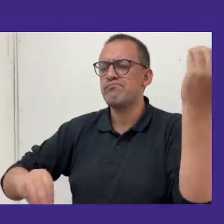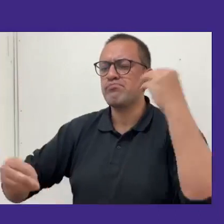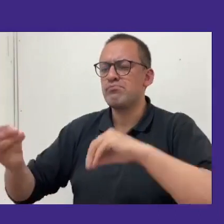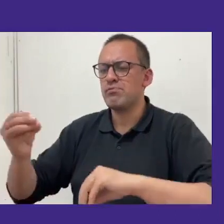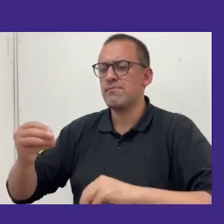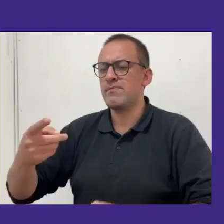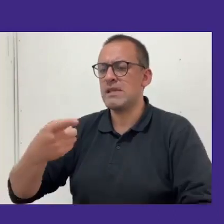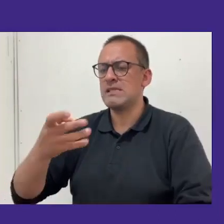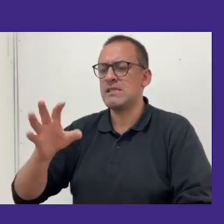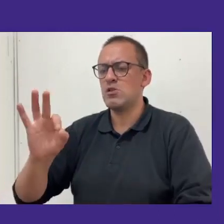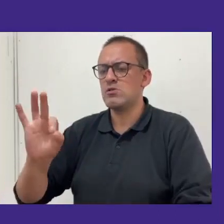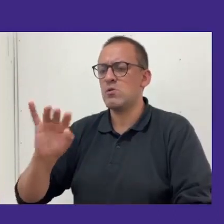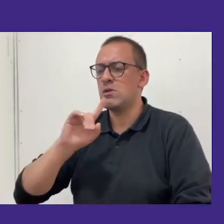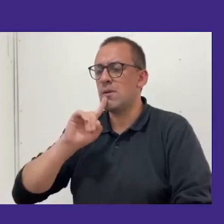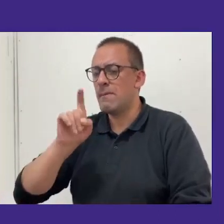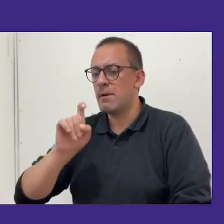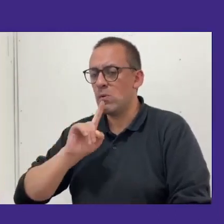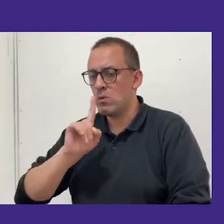150 preguntas.